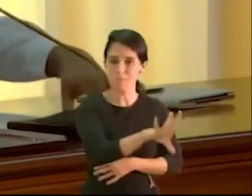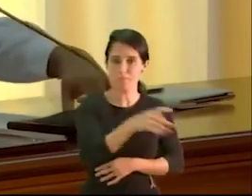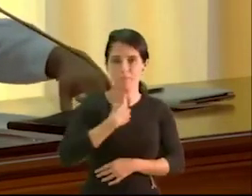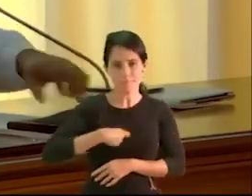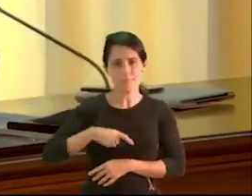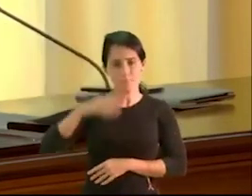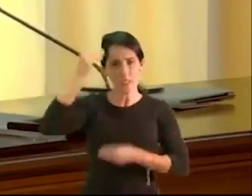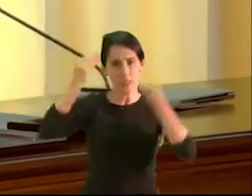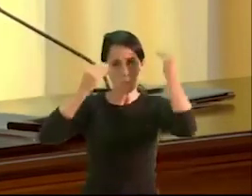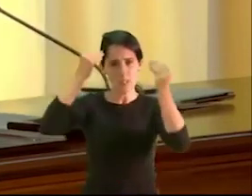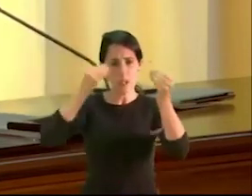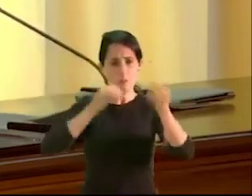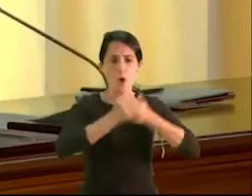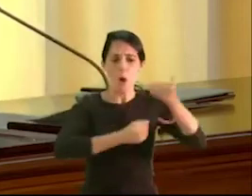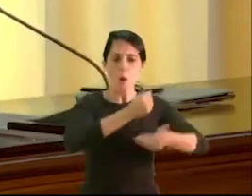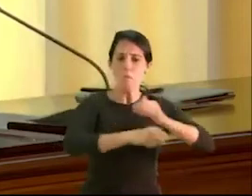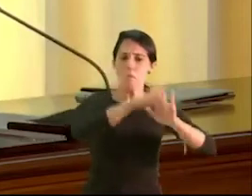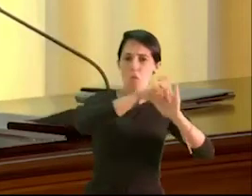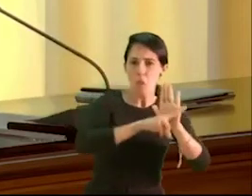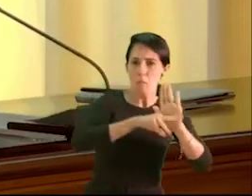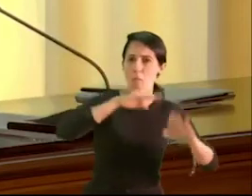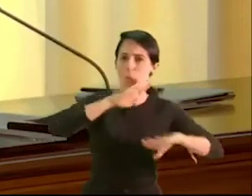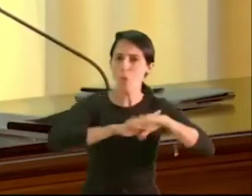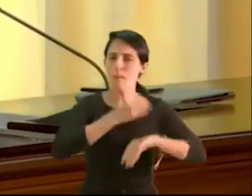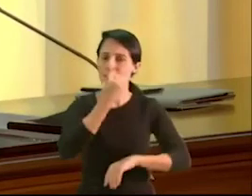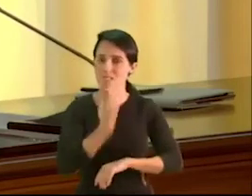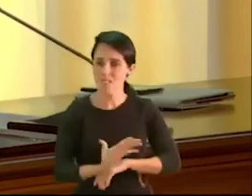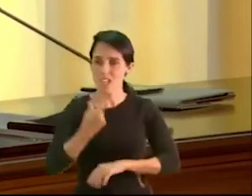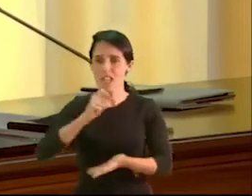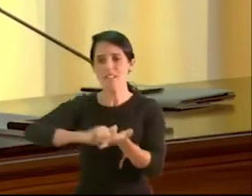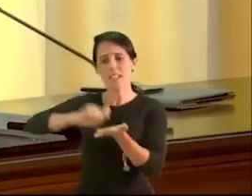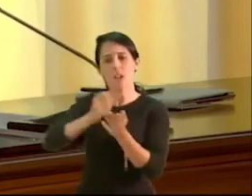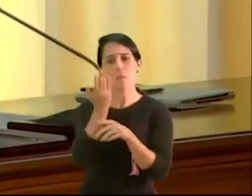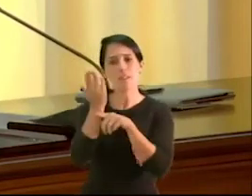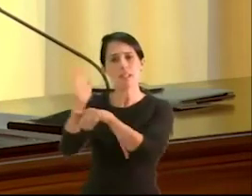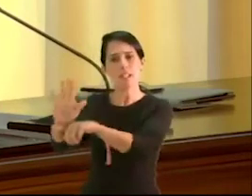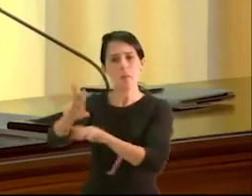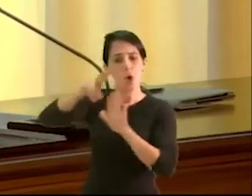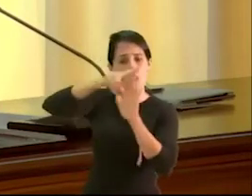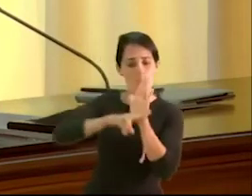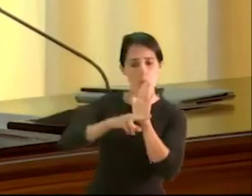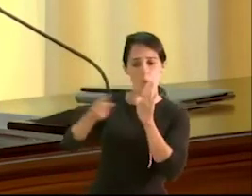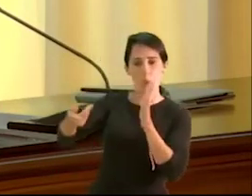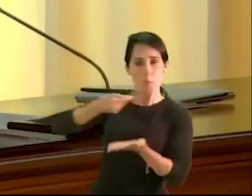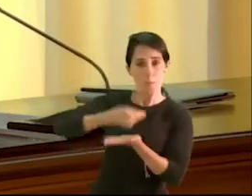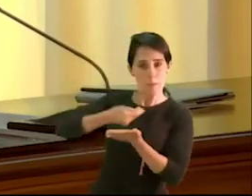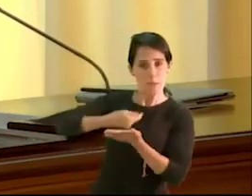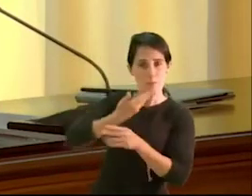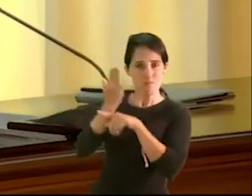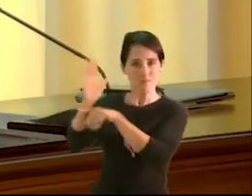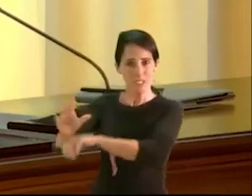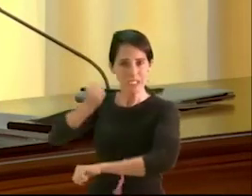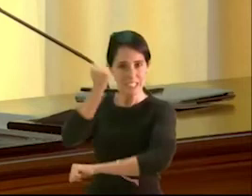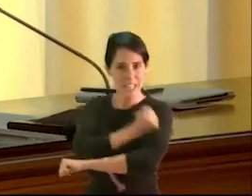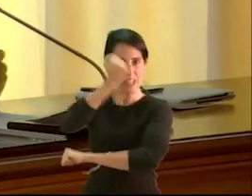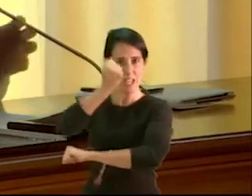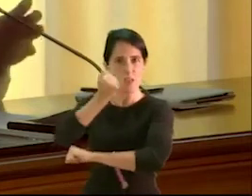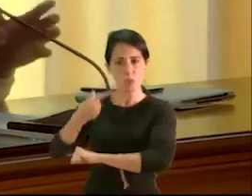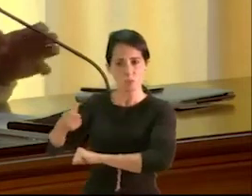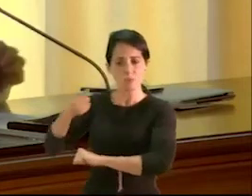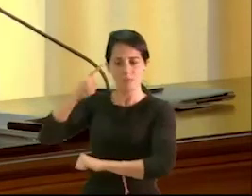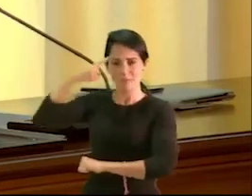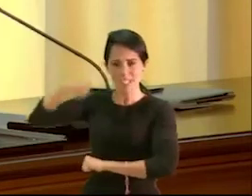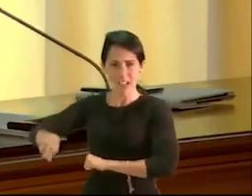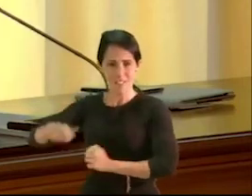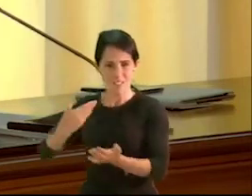que el procedimiento se ha hecho bien. Hemos presentado, señor secretario, el reglamento, como usted me pidió, por registro de entrada, para que tenga constancia de él, ya que su